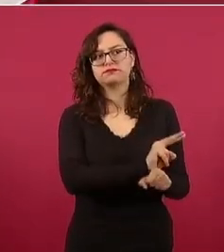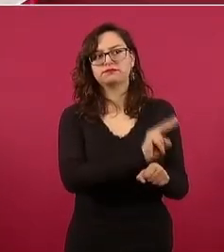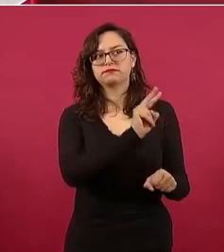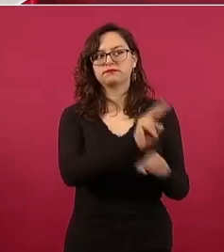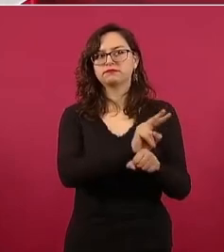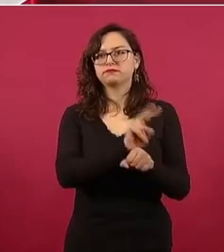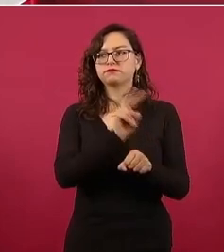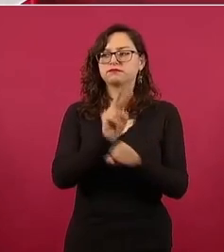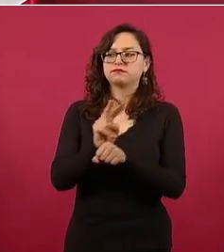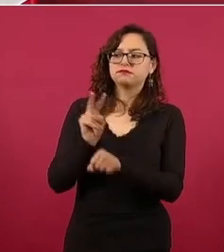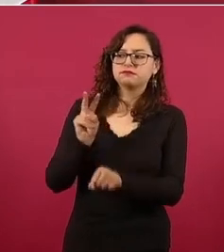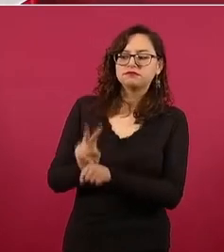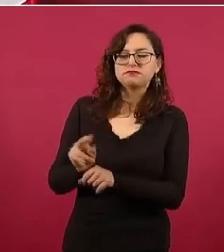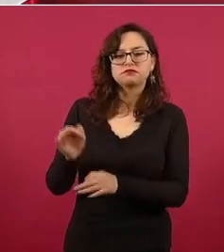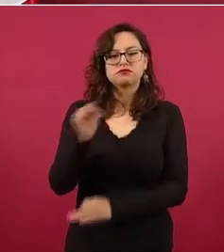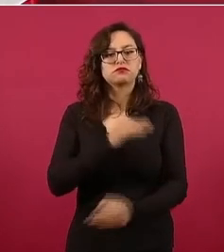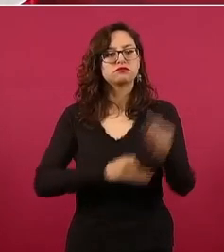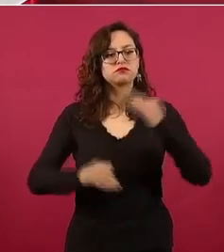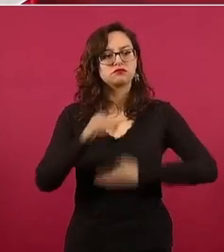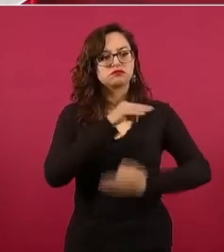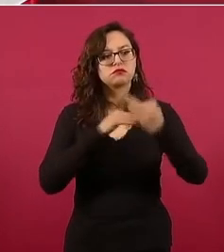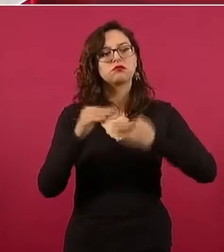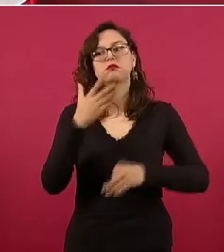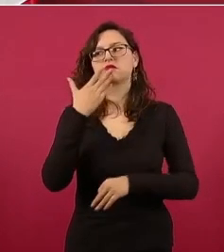de que atiendan bien a los pacientes.